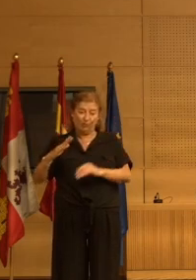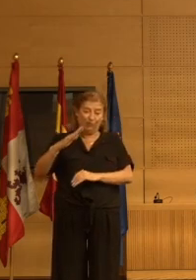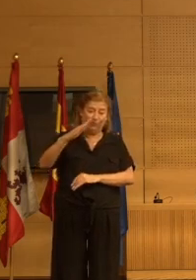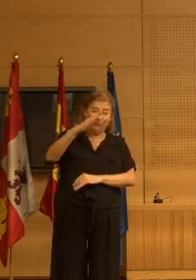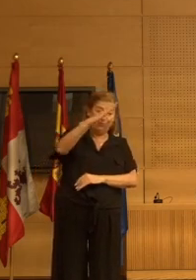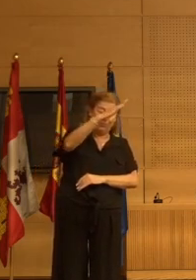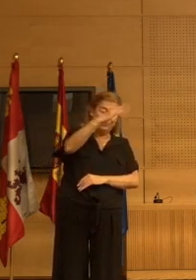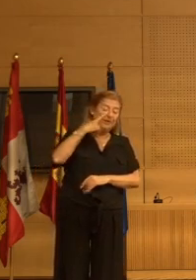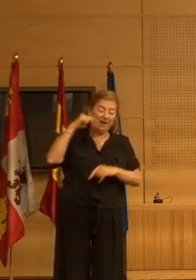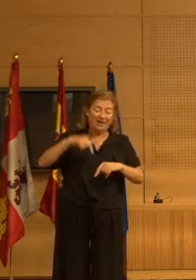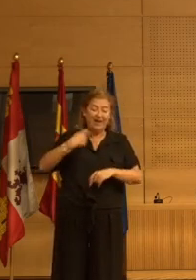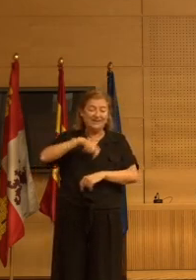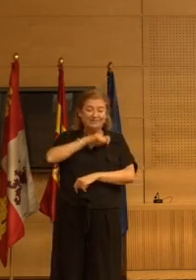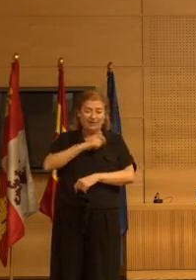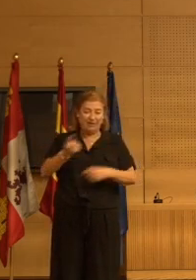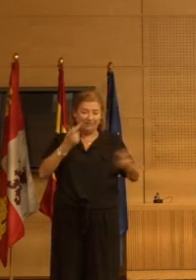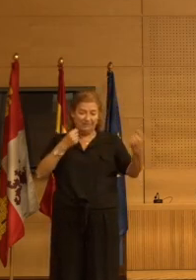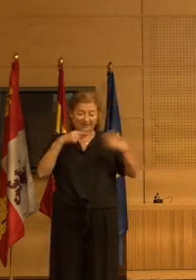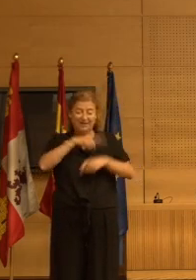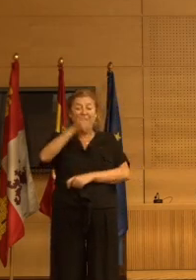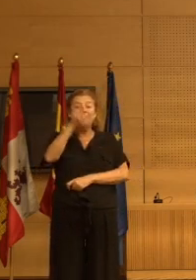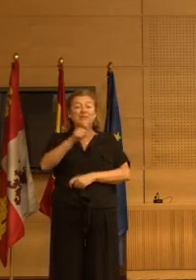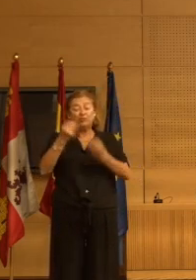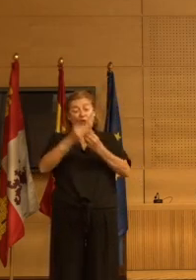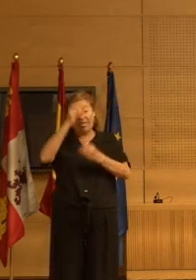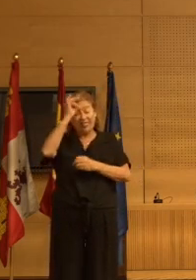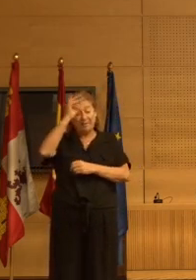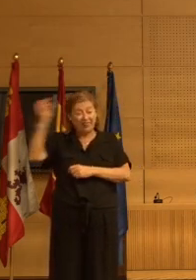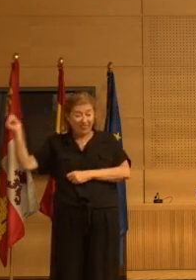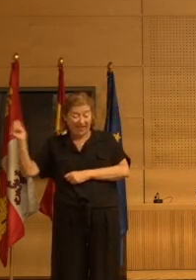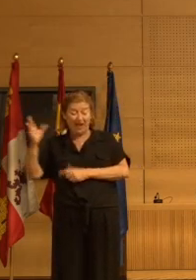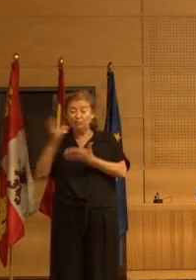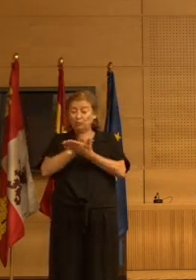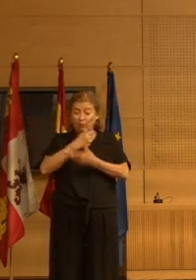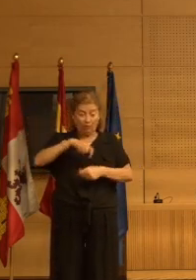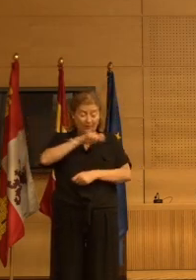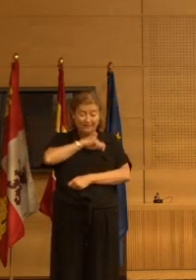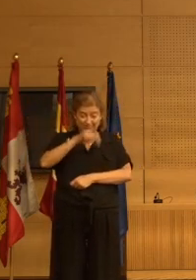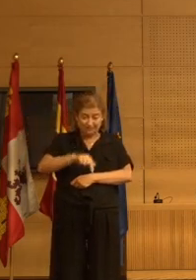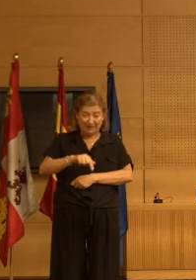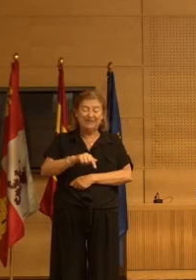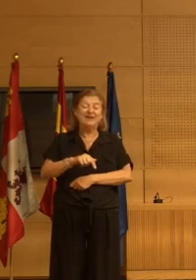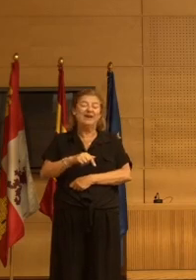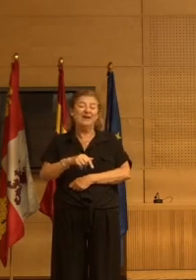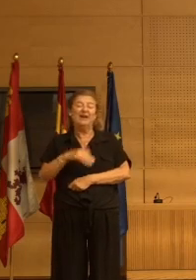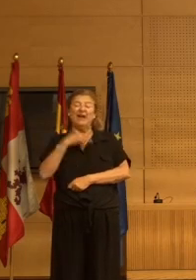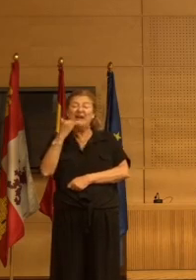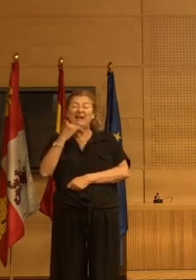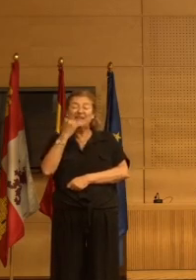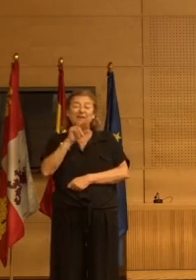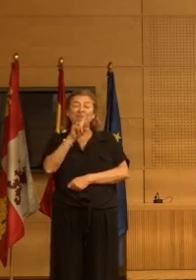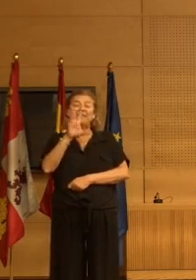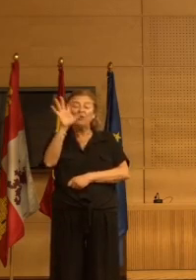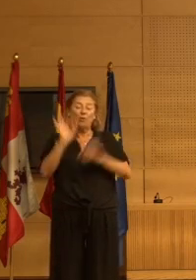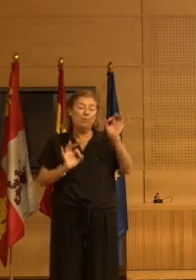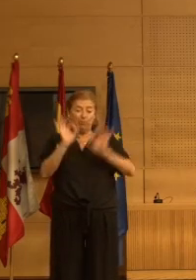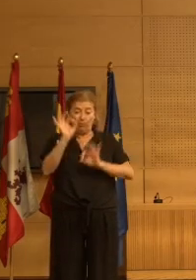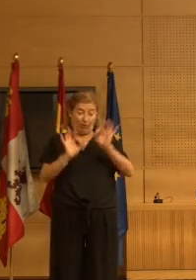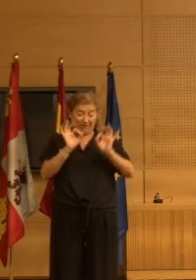de neuroelépticos en España, esto es en personas con demencia, en todo nuestro país, aproximadamente ahora estaríamos cerca del 25%,